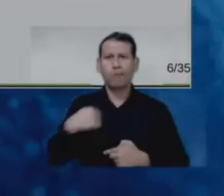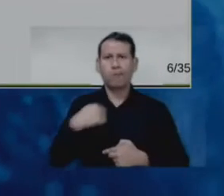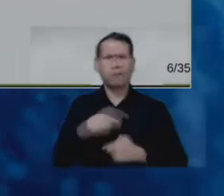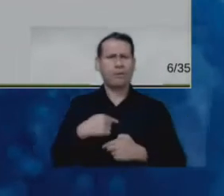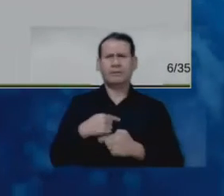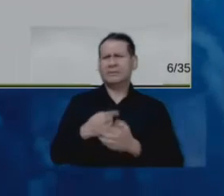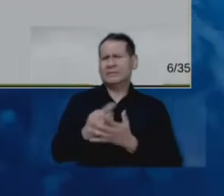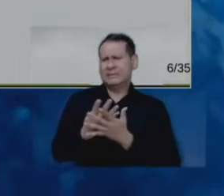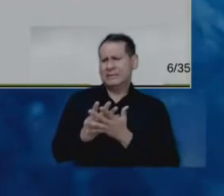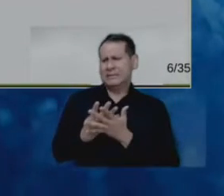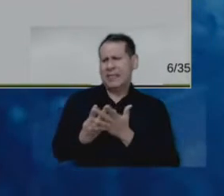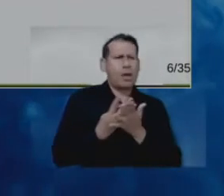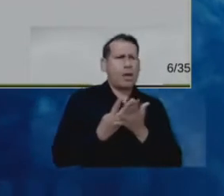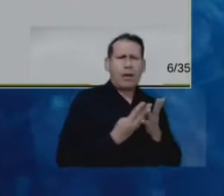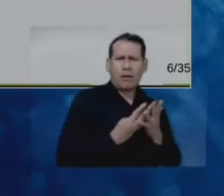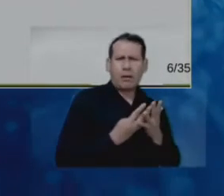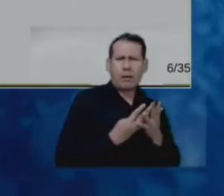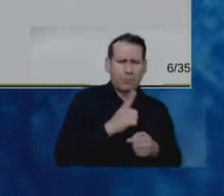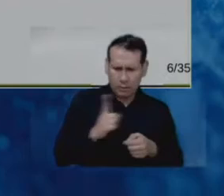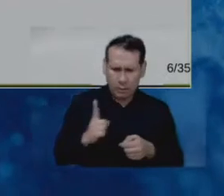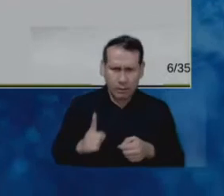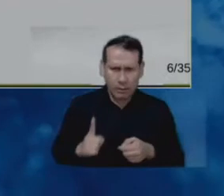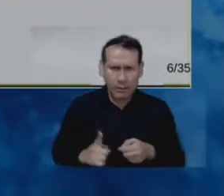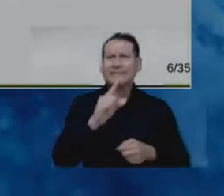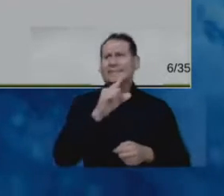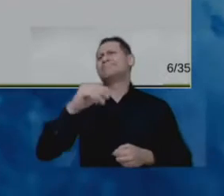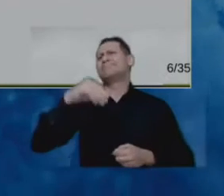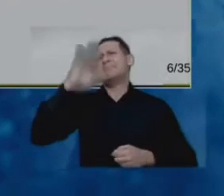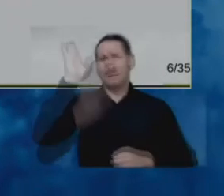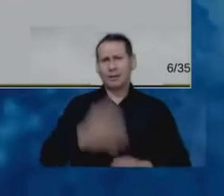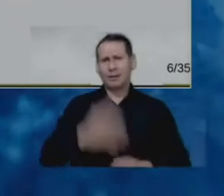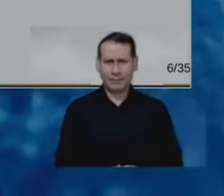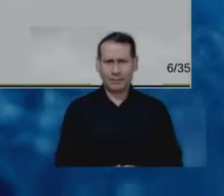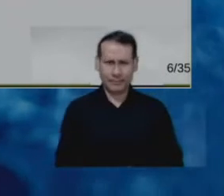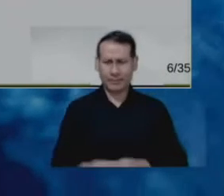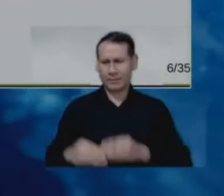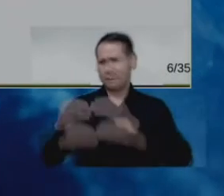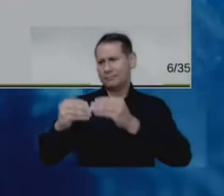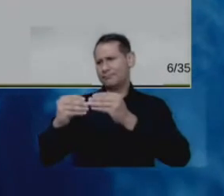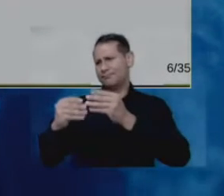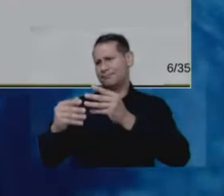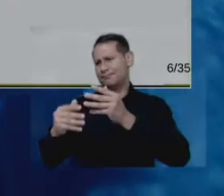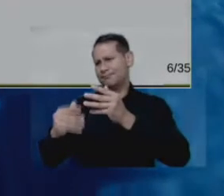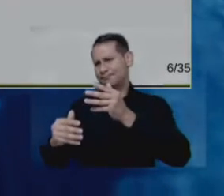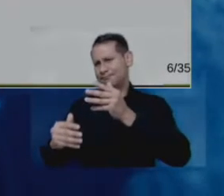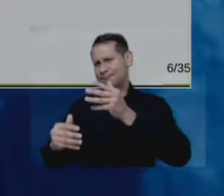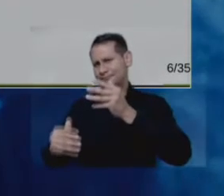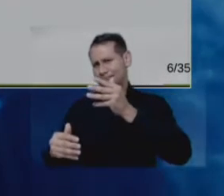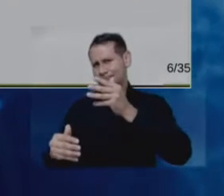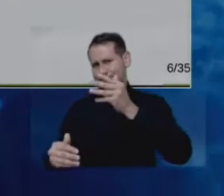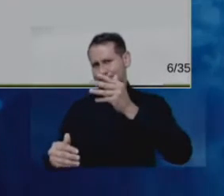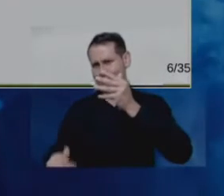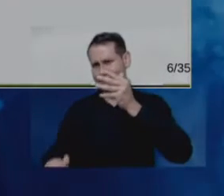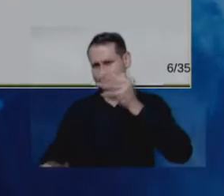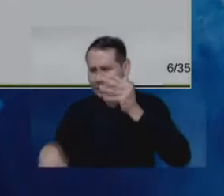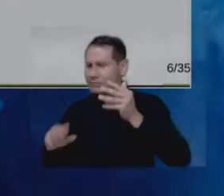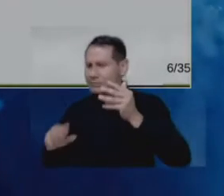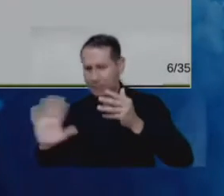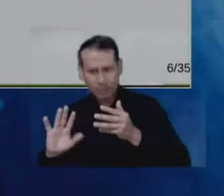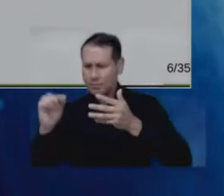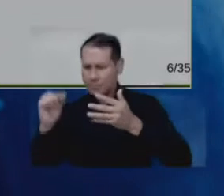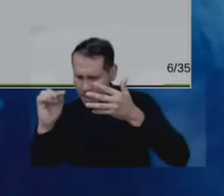con sus respectivos parámetros caracterizados sobre una banda muy amplia de frecuencia que permite obtener estos resultados que estamos